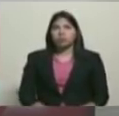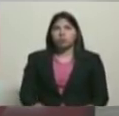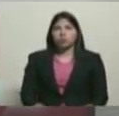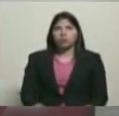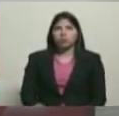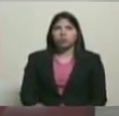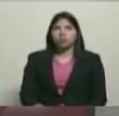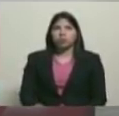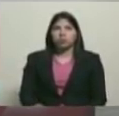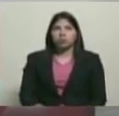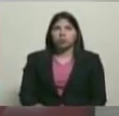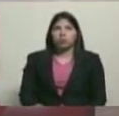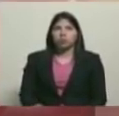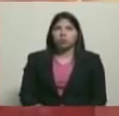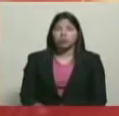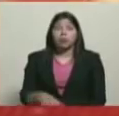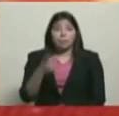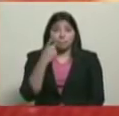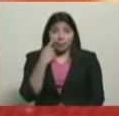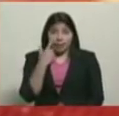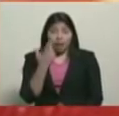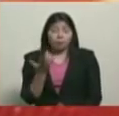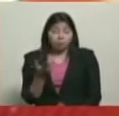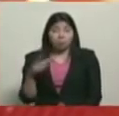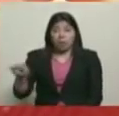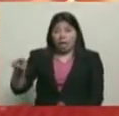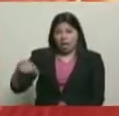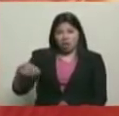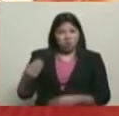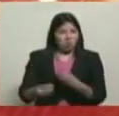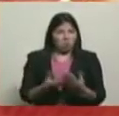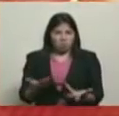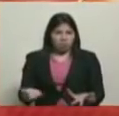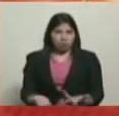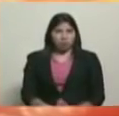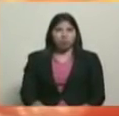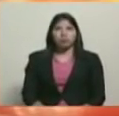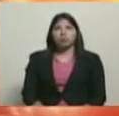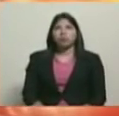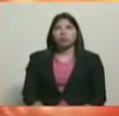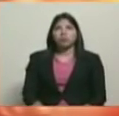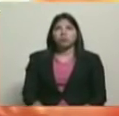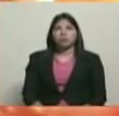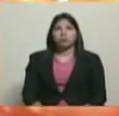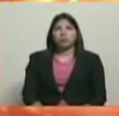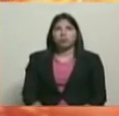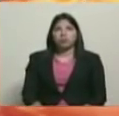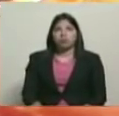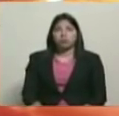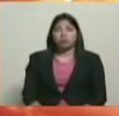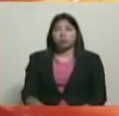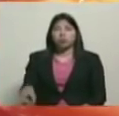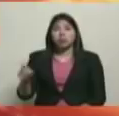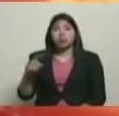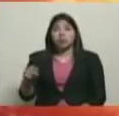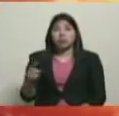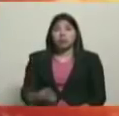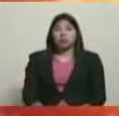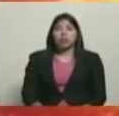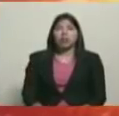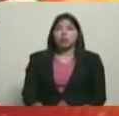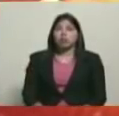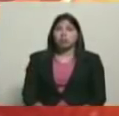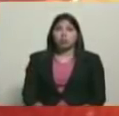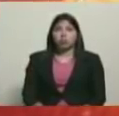de derecha? Fíjate lo siguiente, ¿cómo son ellos, no? Porque tú veas cómo es el personaje. Eso ha ido decayendo sus